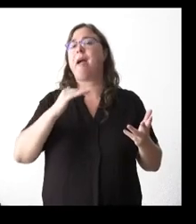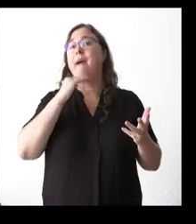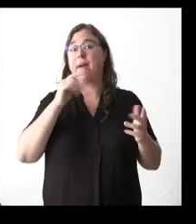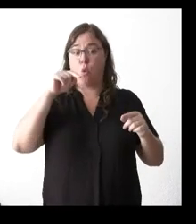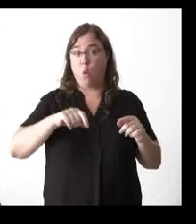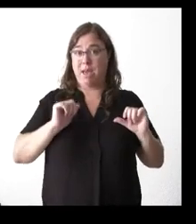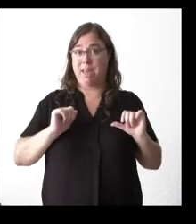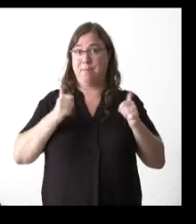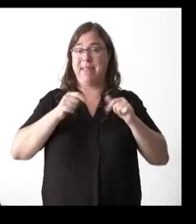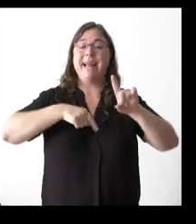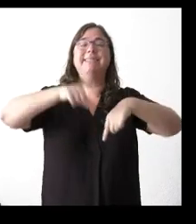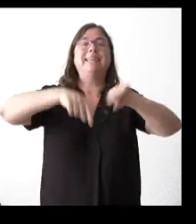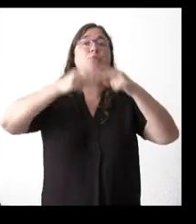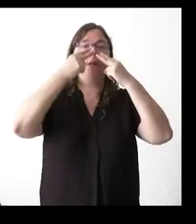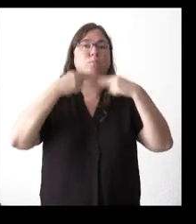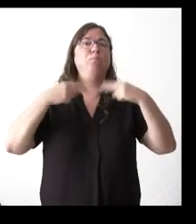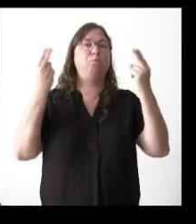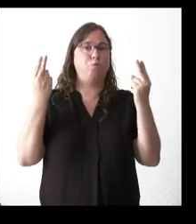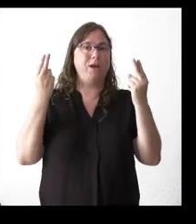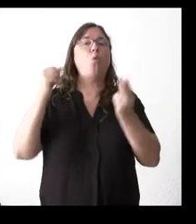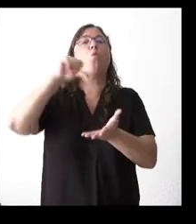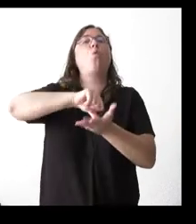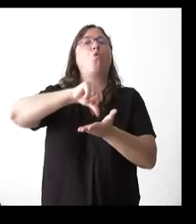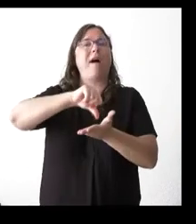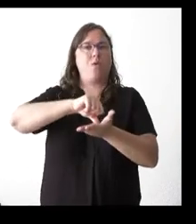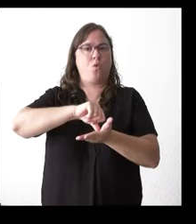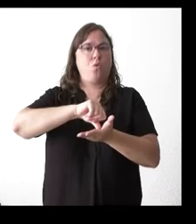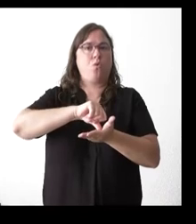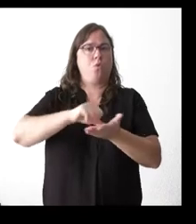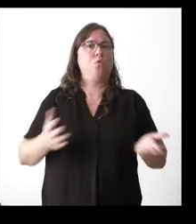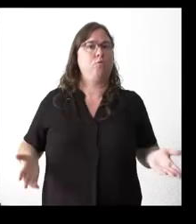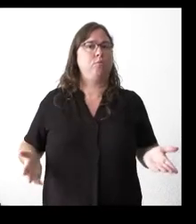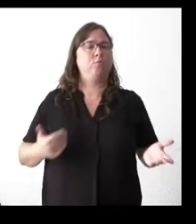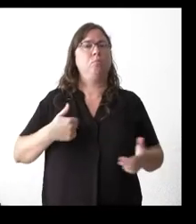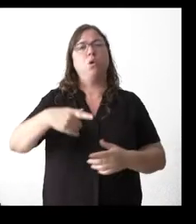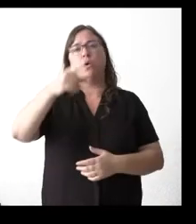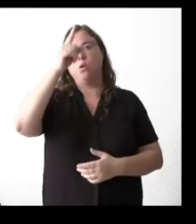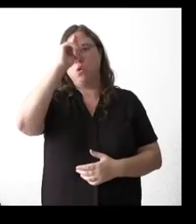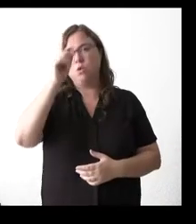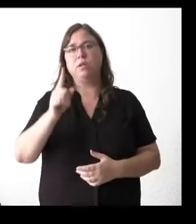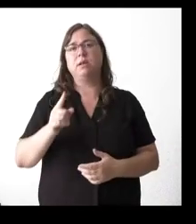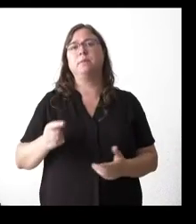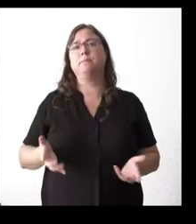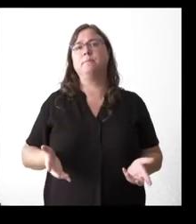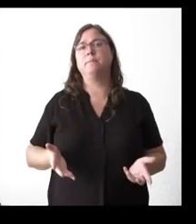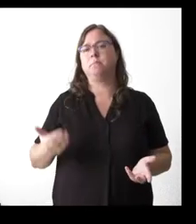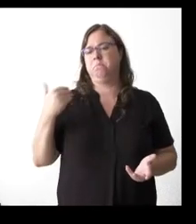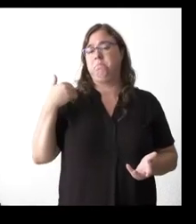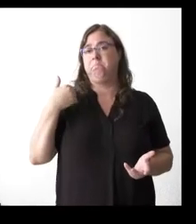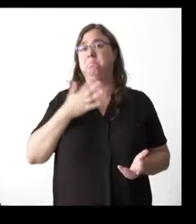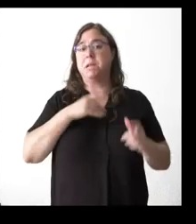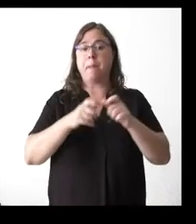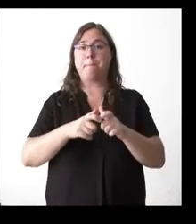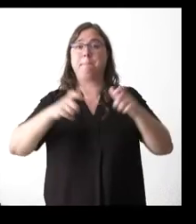hoy para el transporte público urbano. No sé si la Junta va a ampliar esa